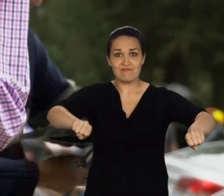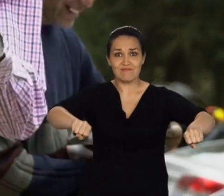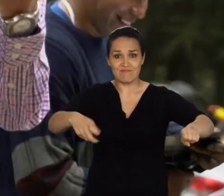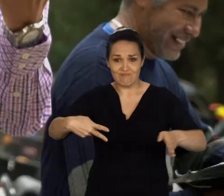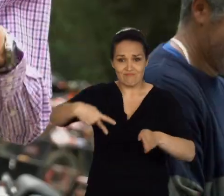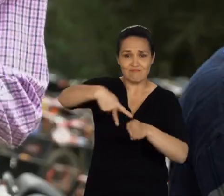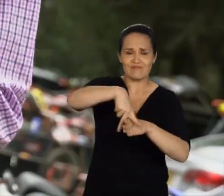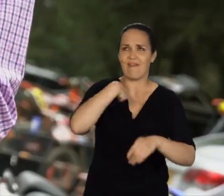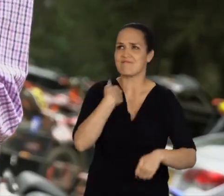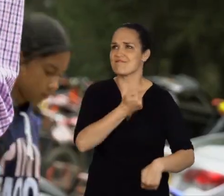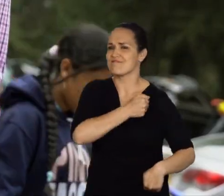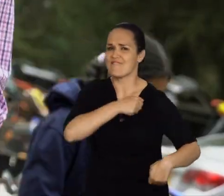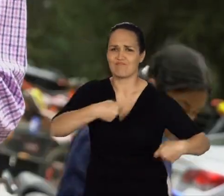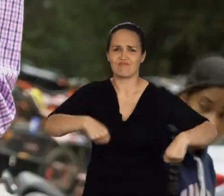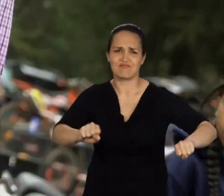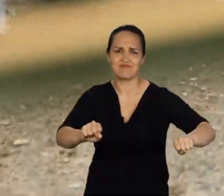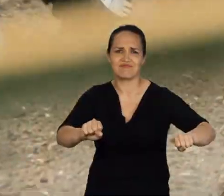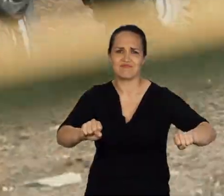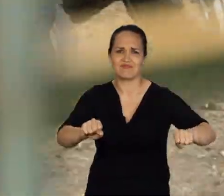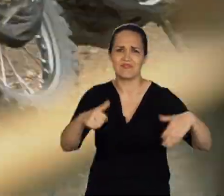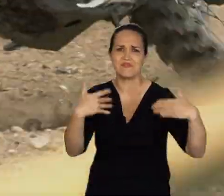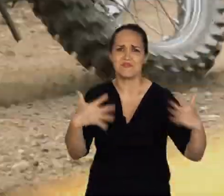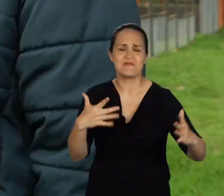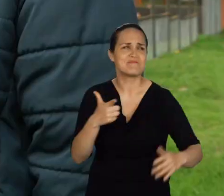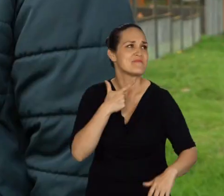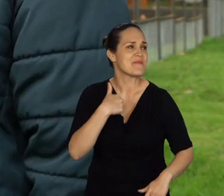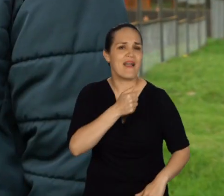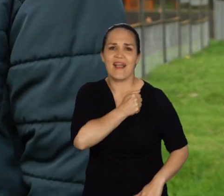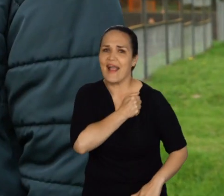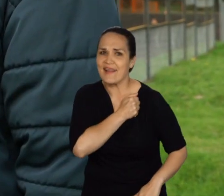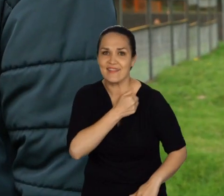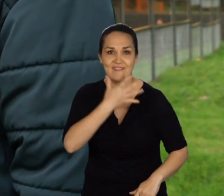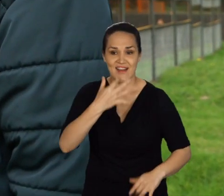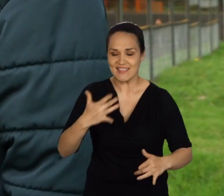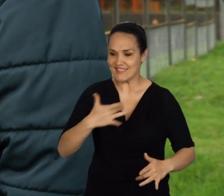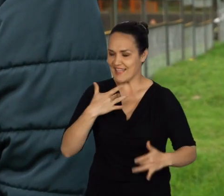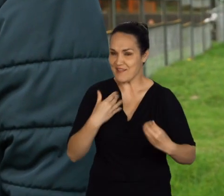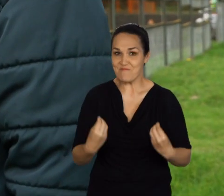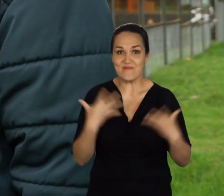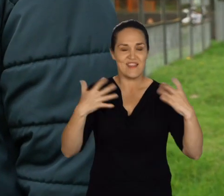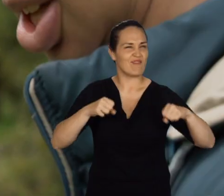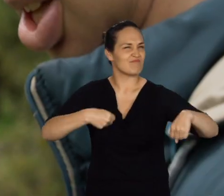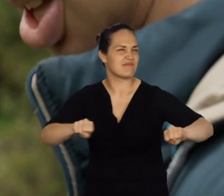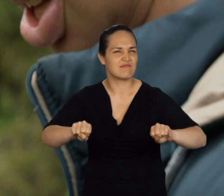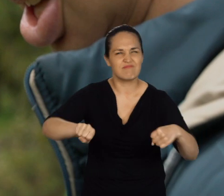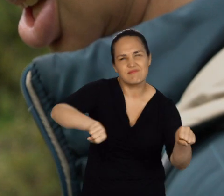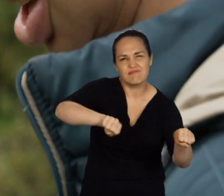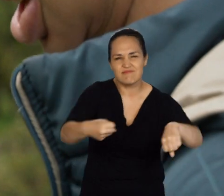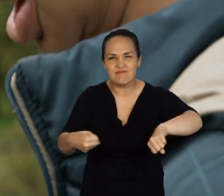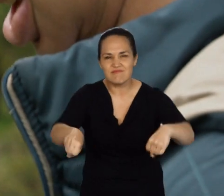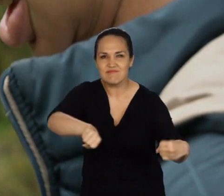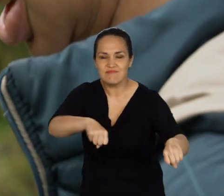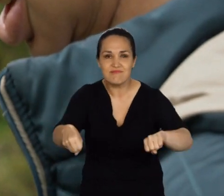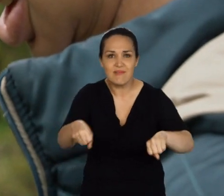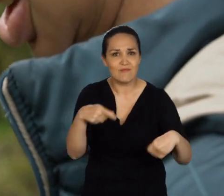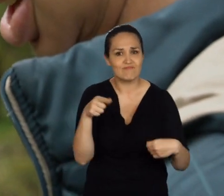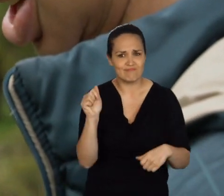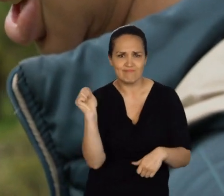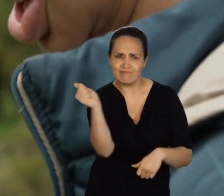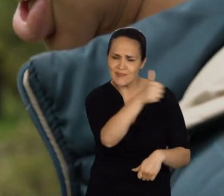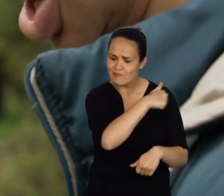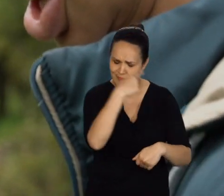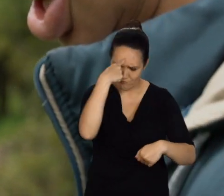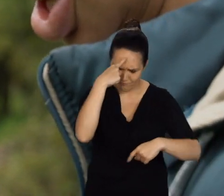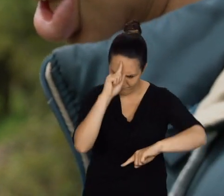motocicleta que es una de mis pasiones. Esto me apasiona, me hace sentir vivo. Y nosotros tenemos que prepararnos y